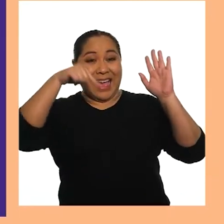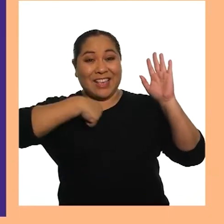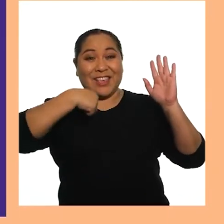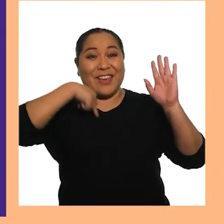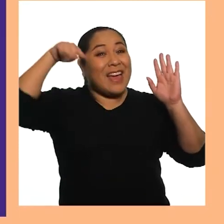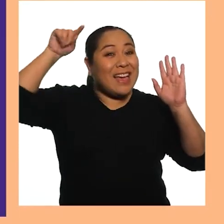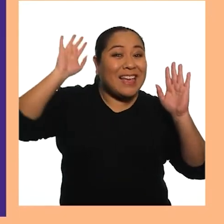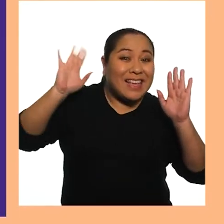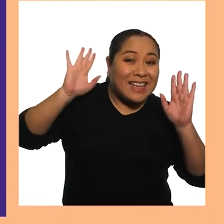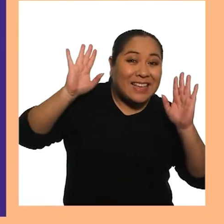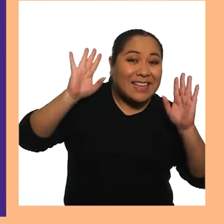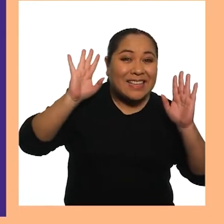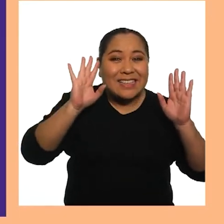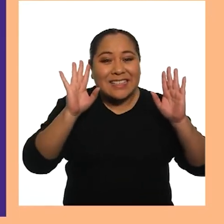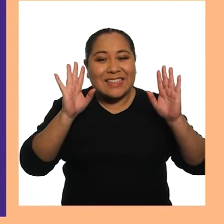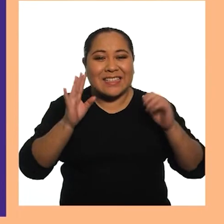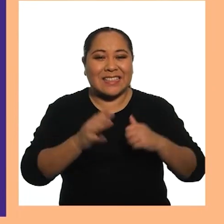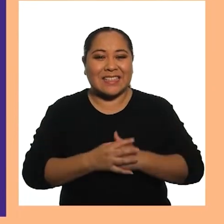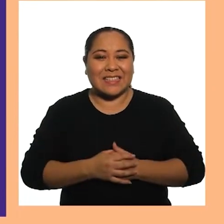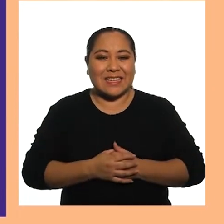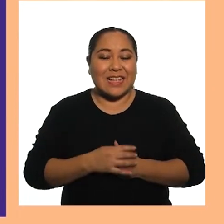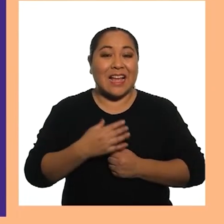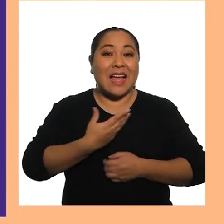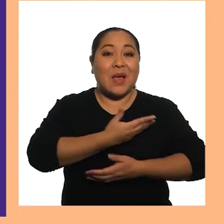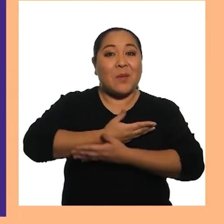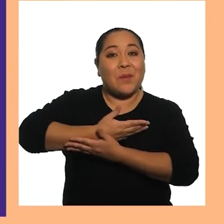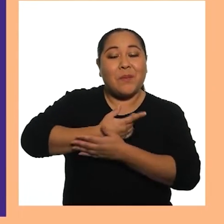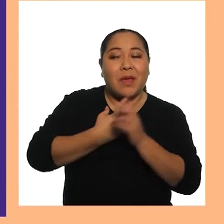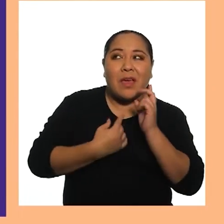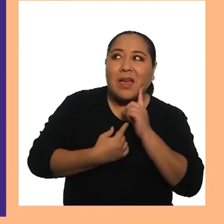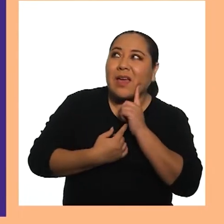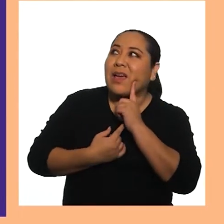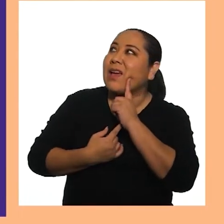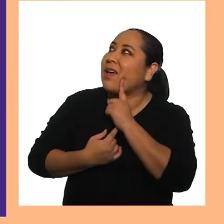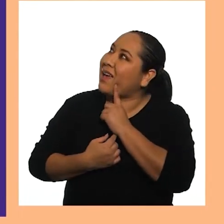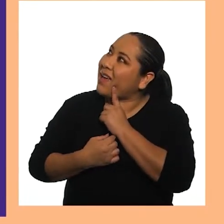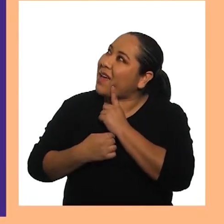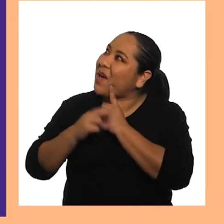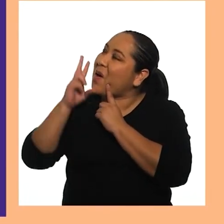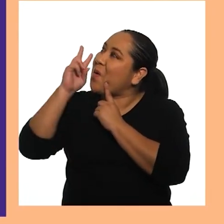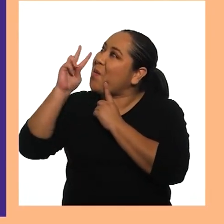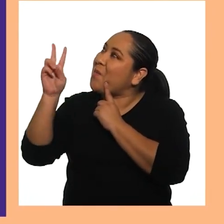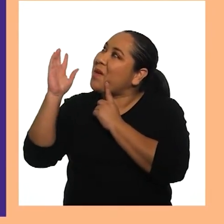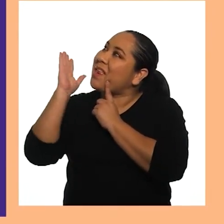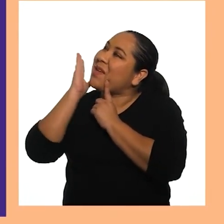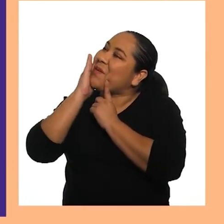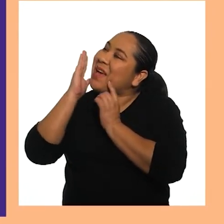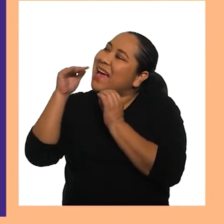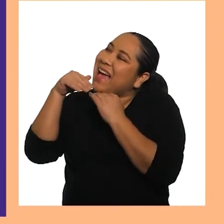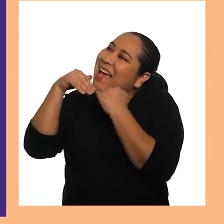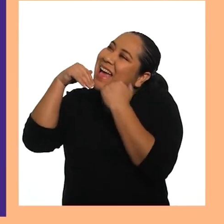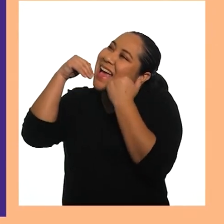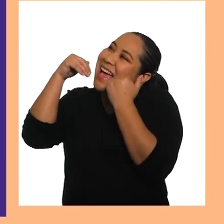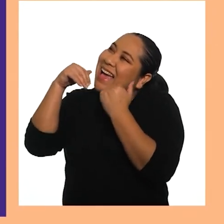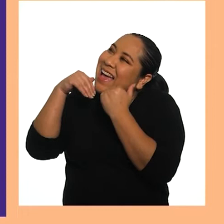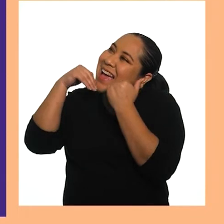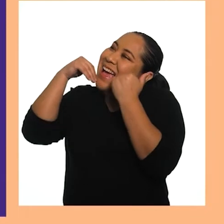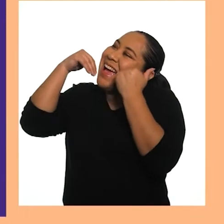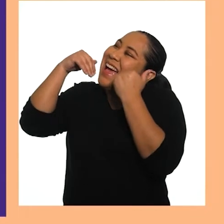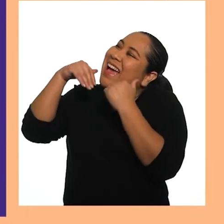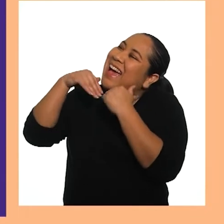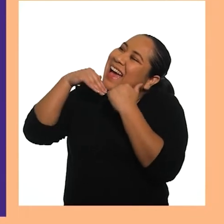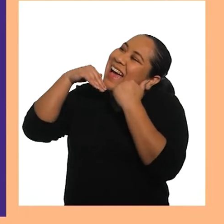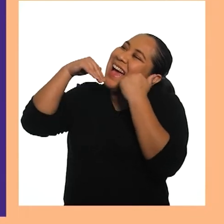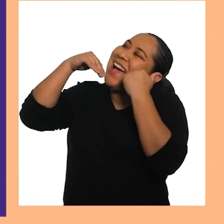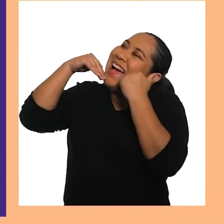Aquí estoy La bebé gira Mira a su mamá Y ríe con